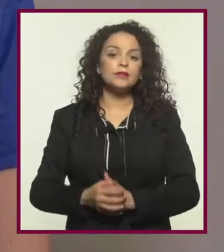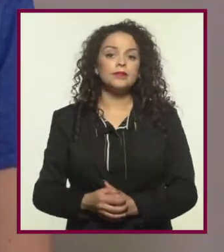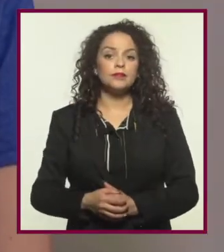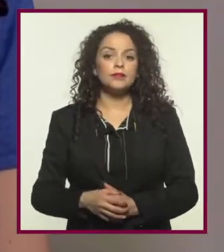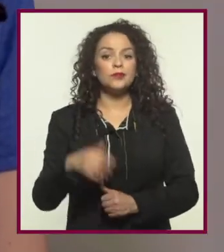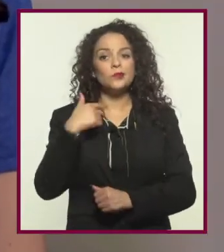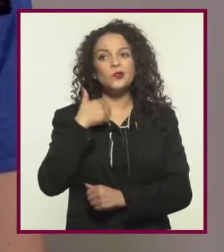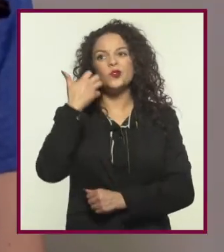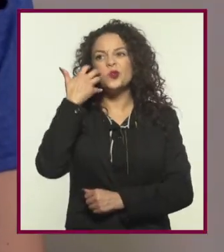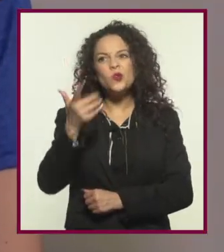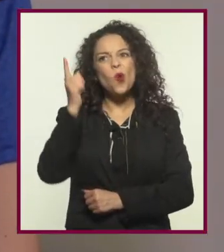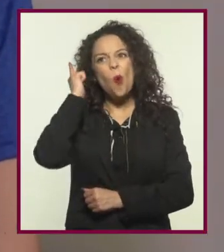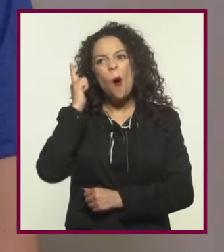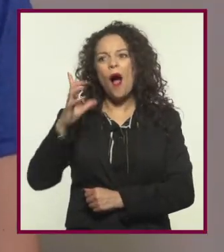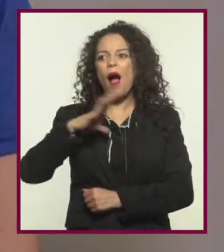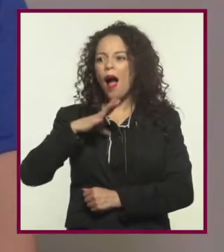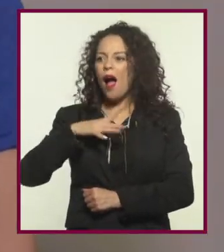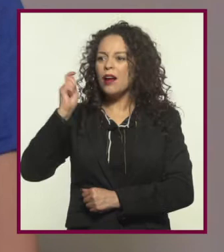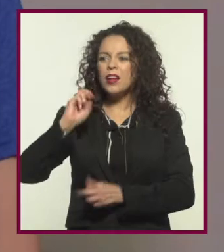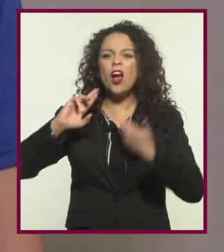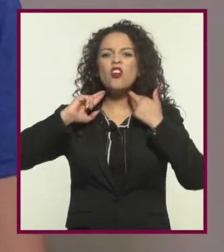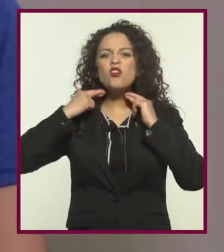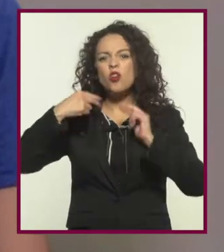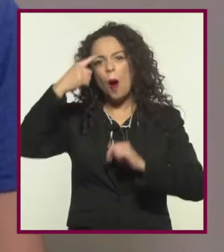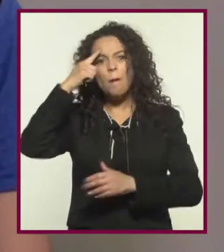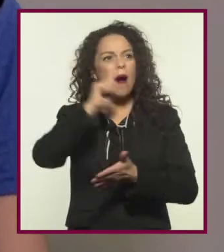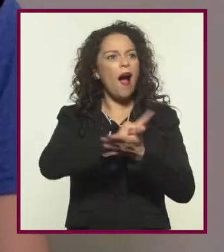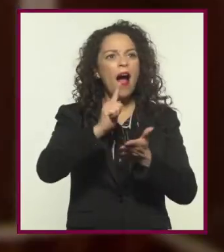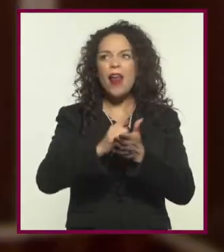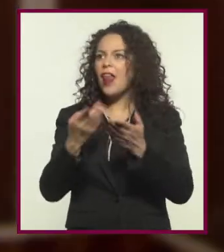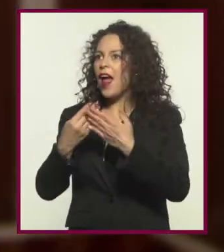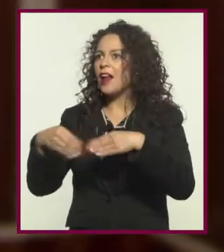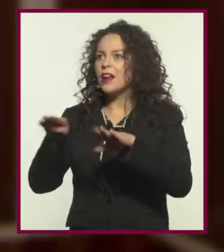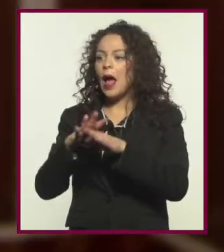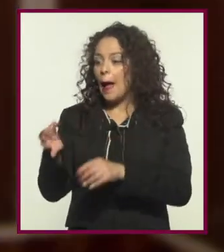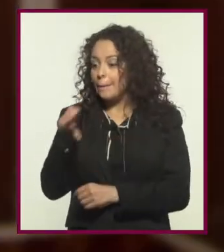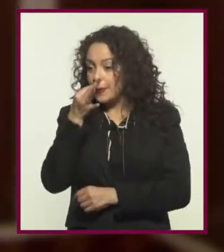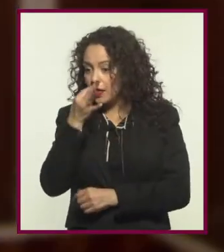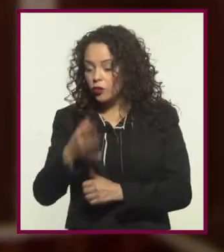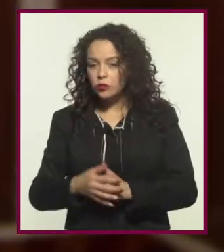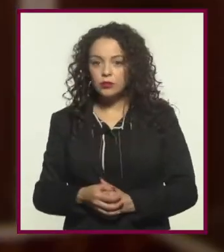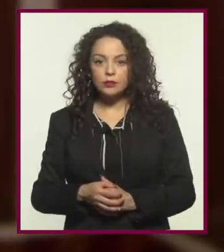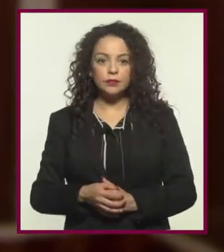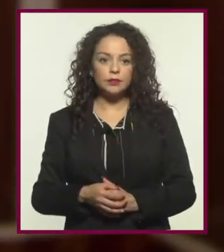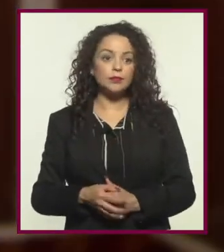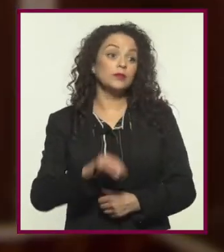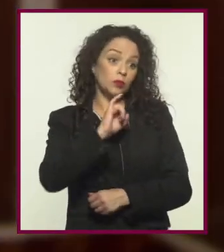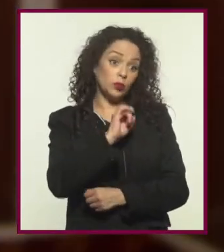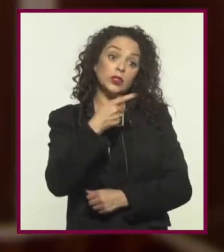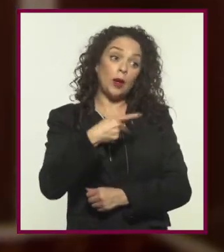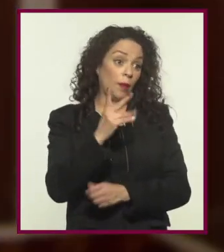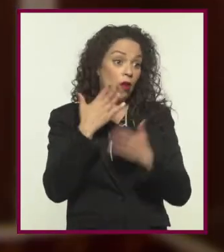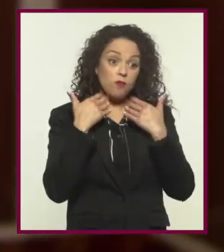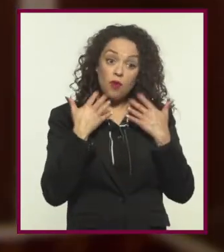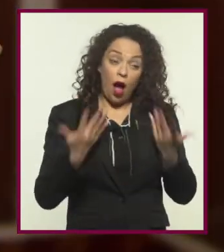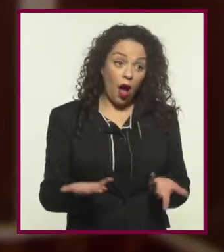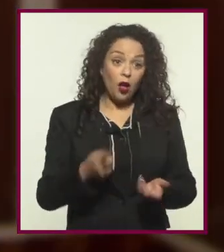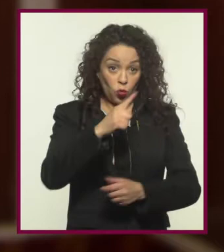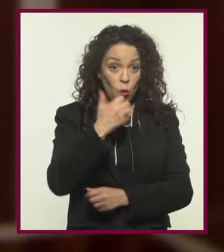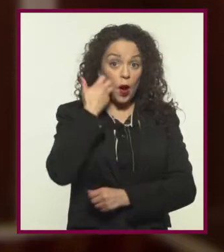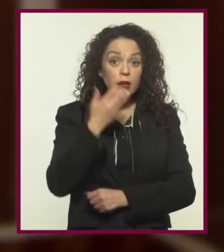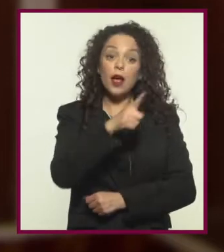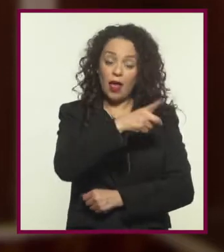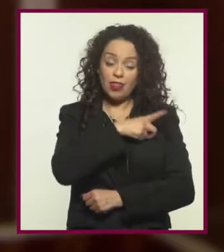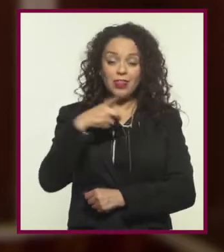Me gustaría tener uno de esos robots que barren toda la casa en unos minutos. Pues sí, mi hijita, pero no la tenemos. Y si lo